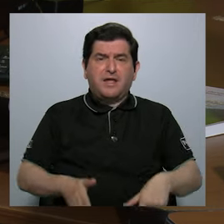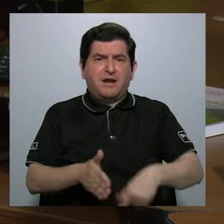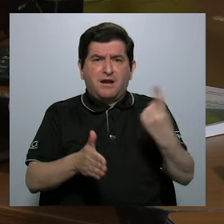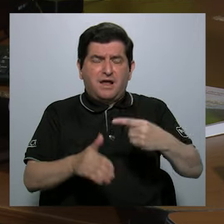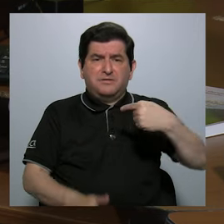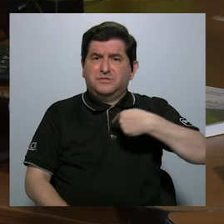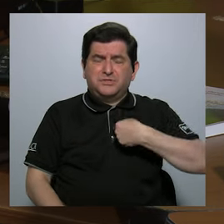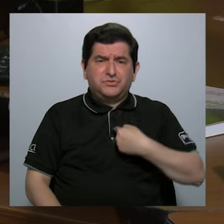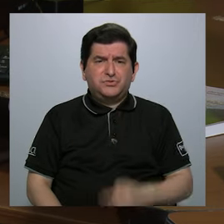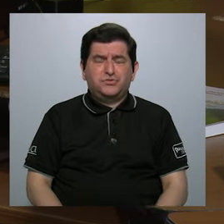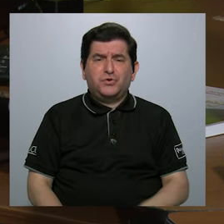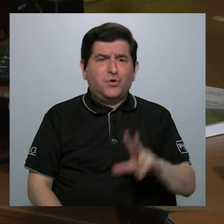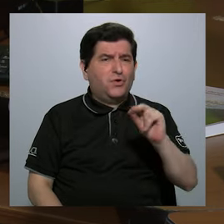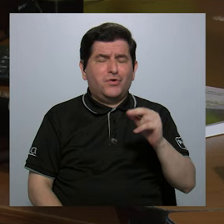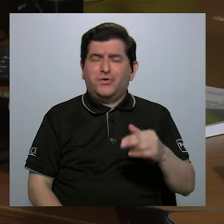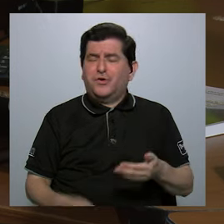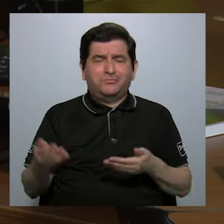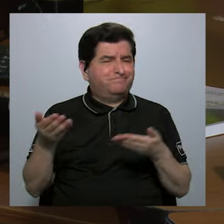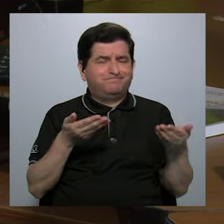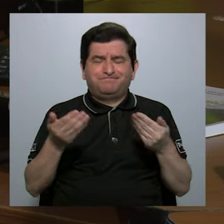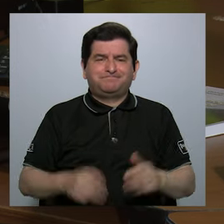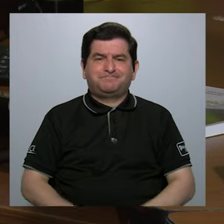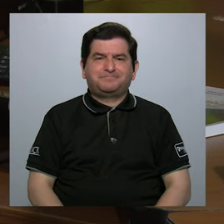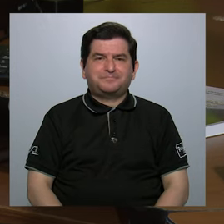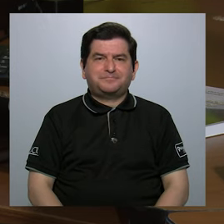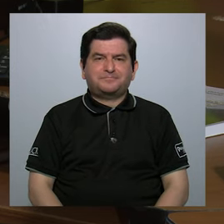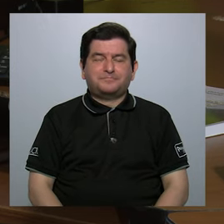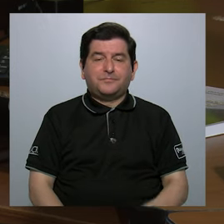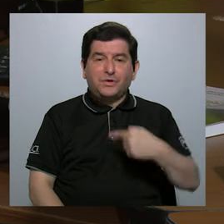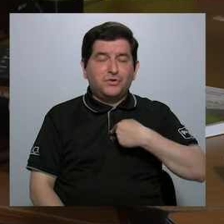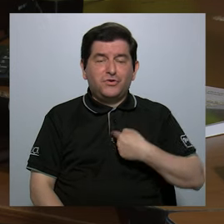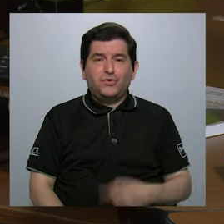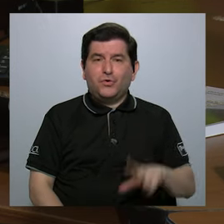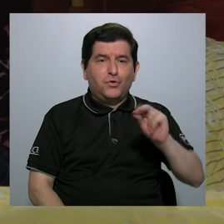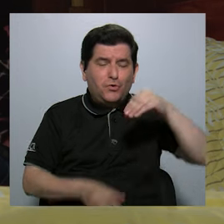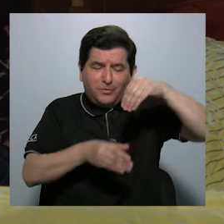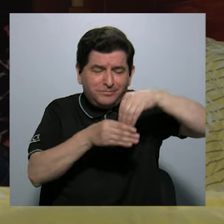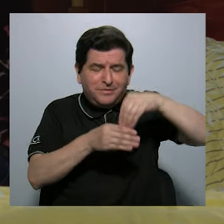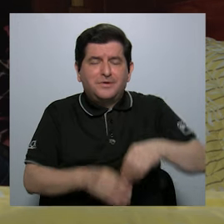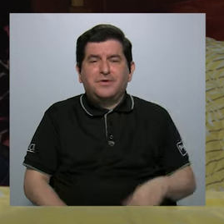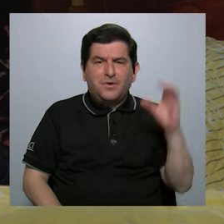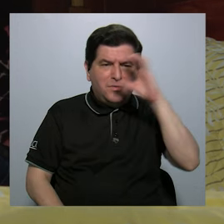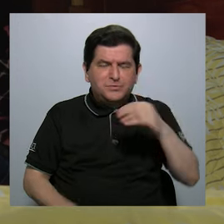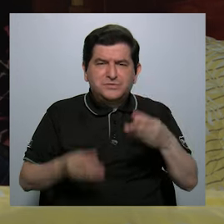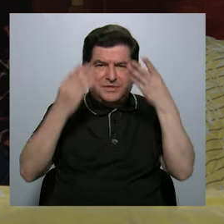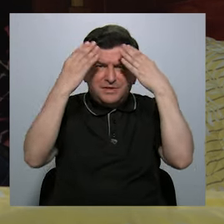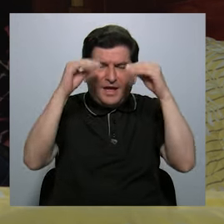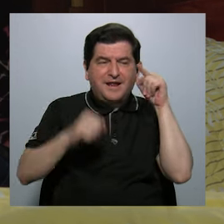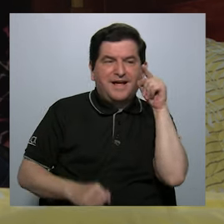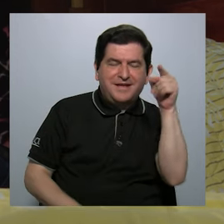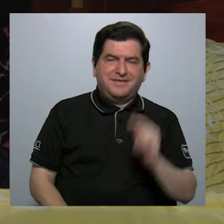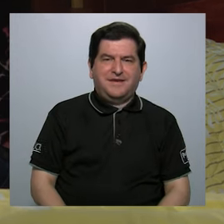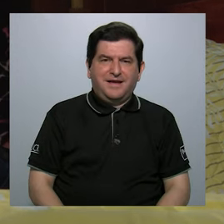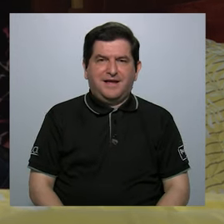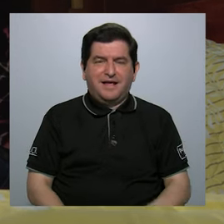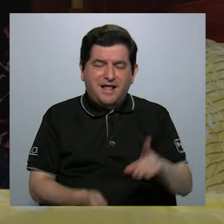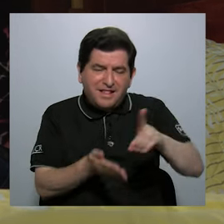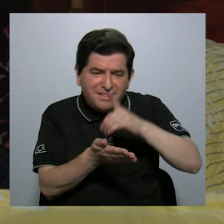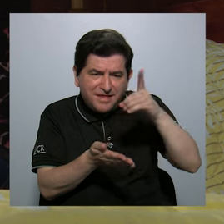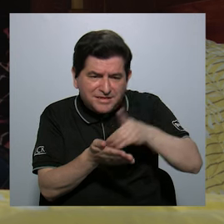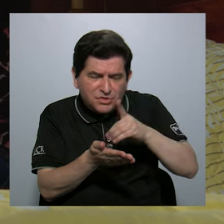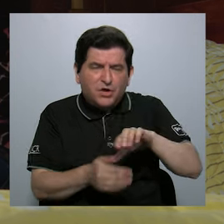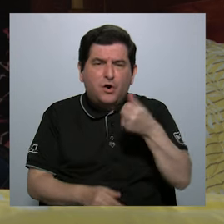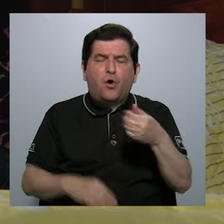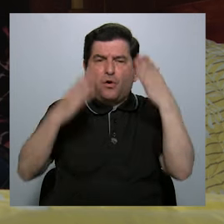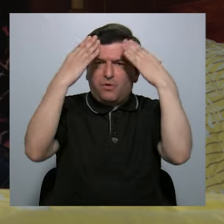el teléfono ni nada, que saldo, porque saldo, porque no tenía saldo, porque no saldo.